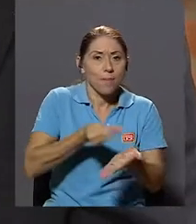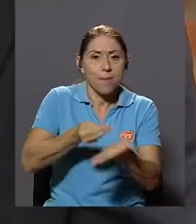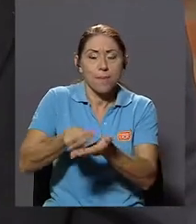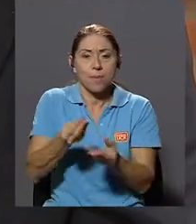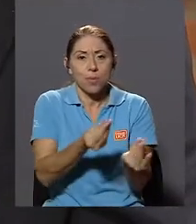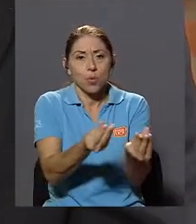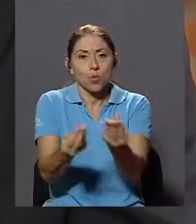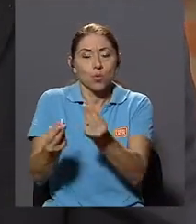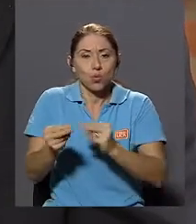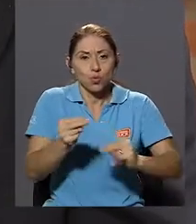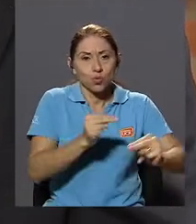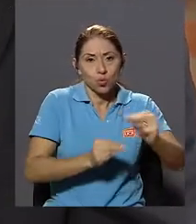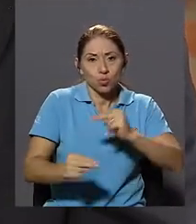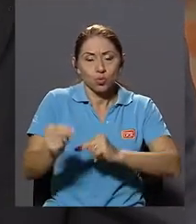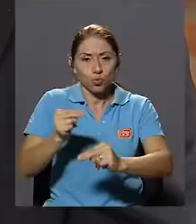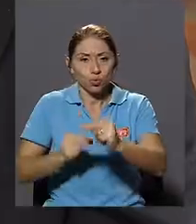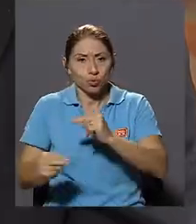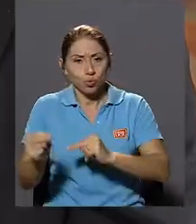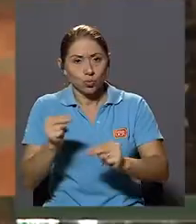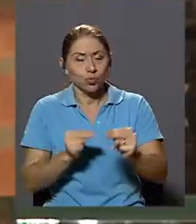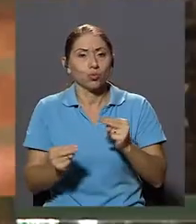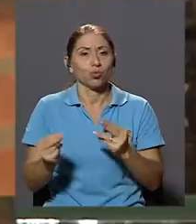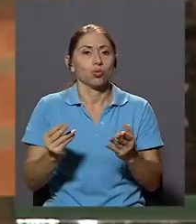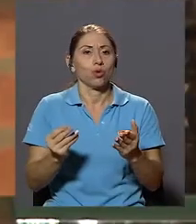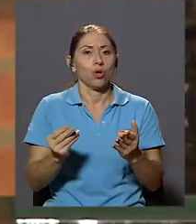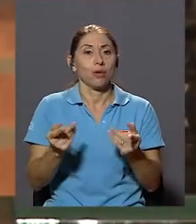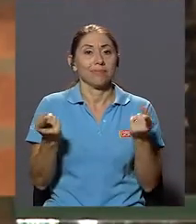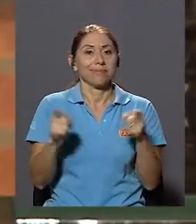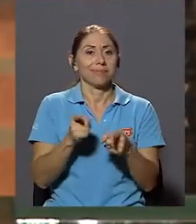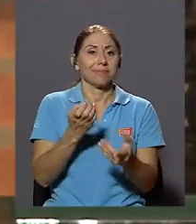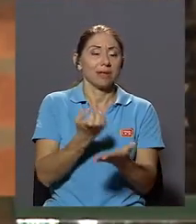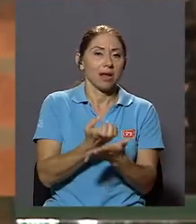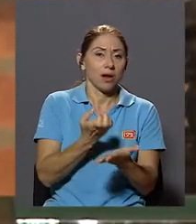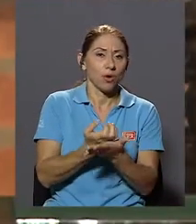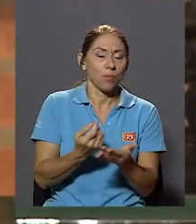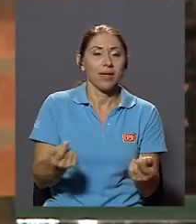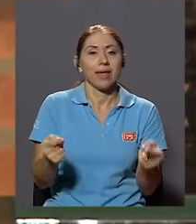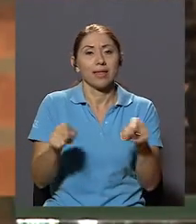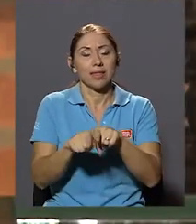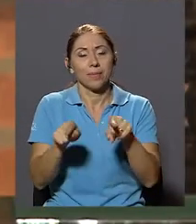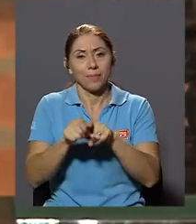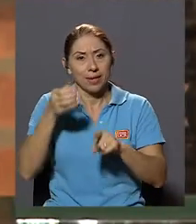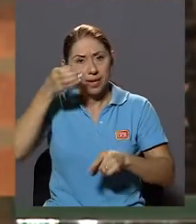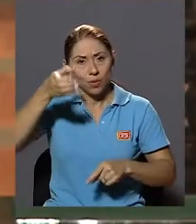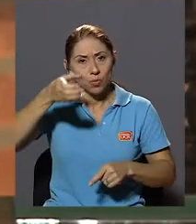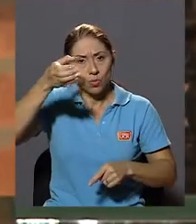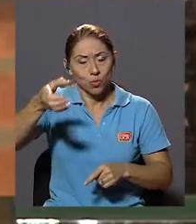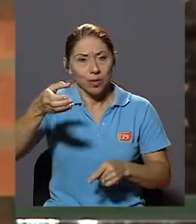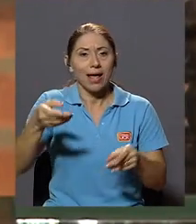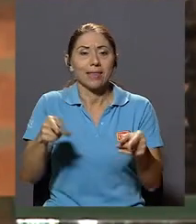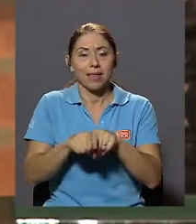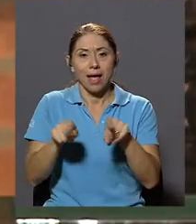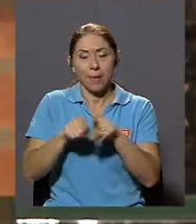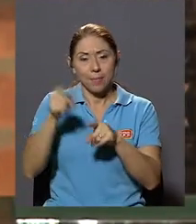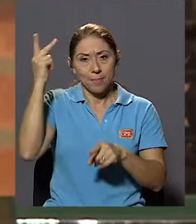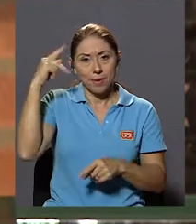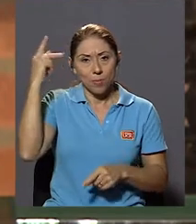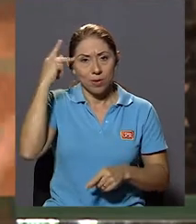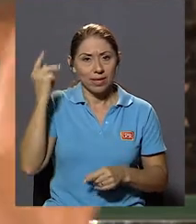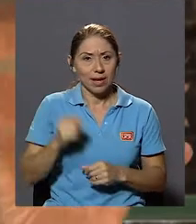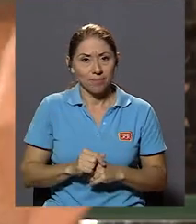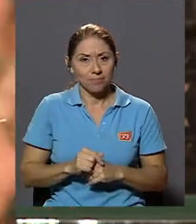De productos Se dan entonces En la economía Se dan también En la cultura Y en la política